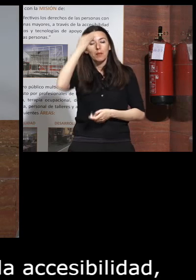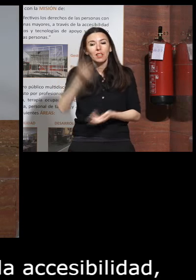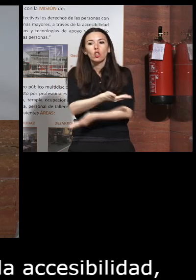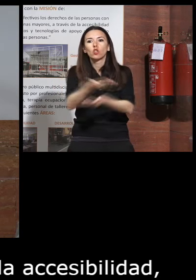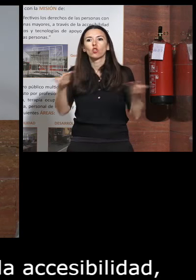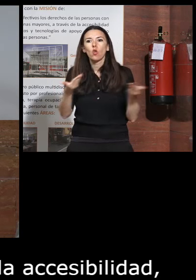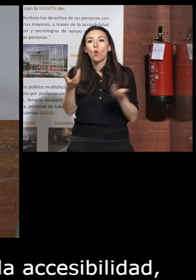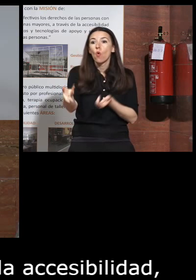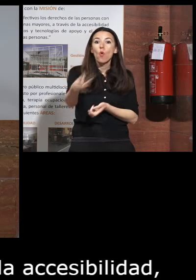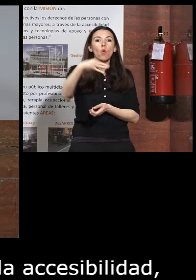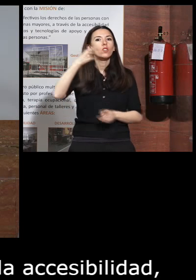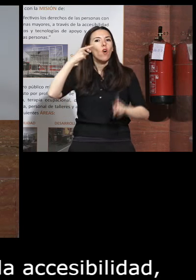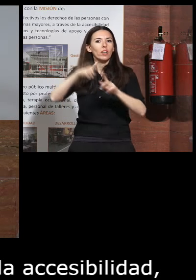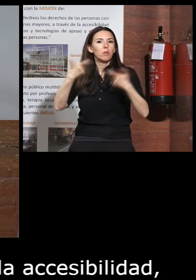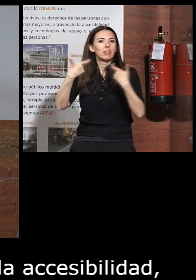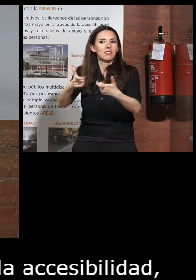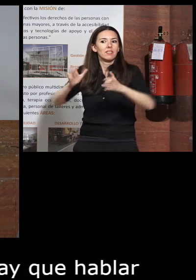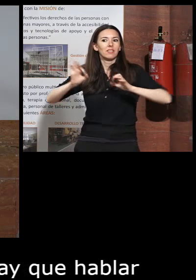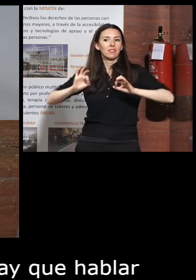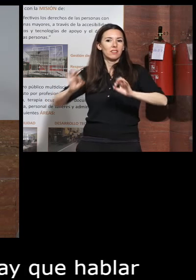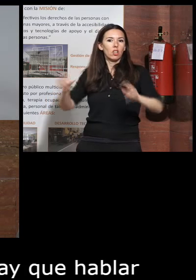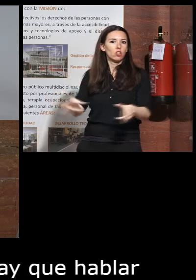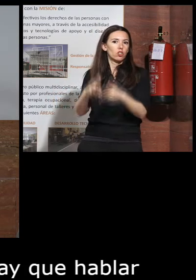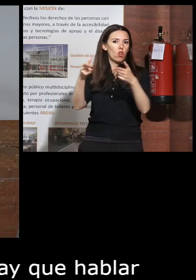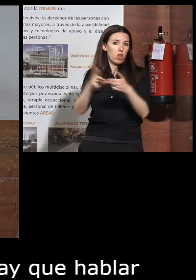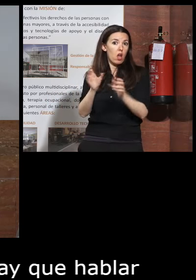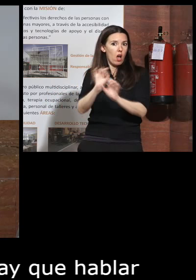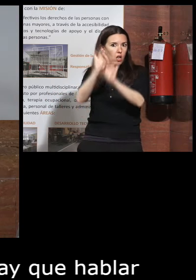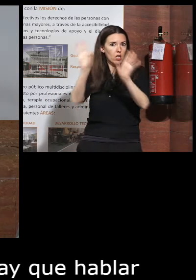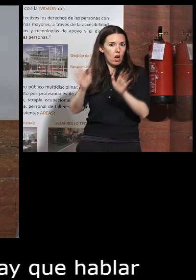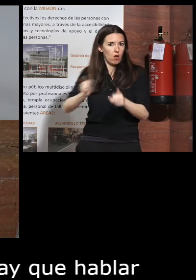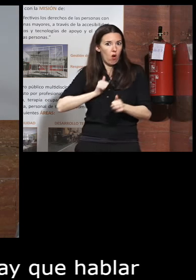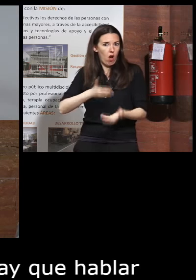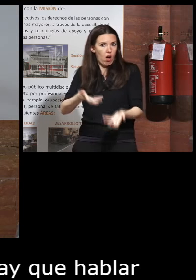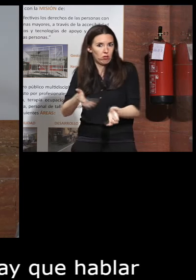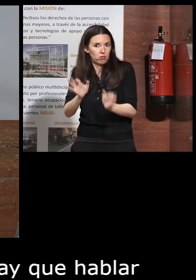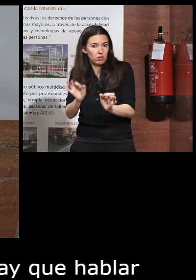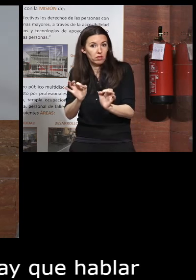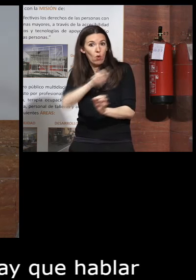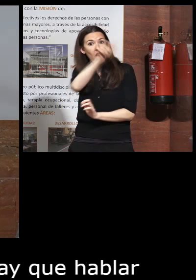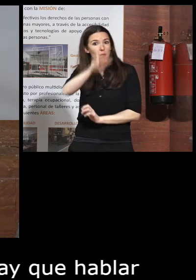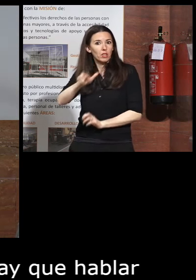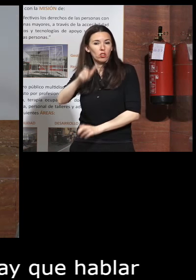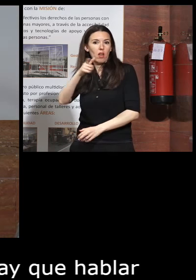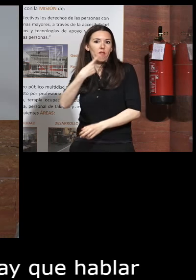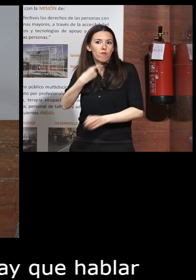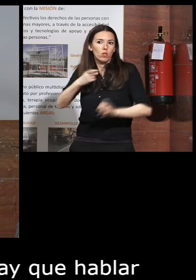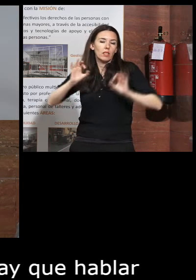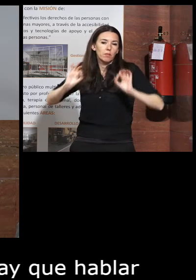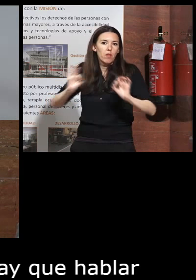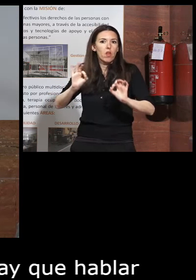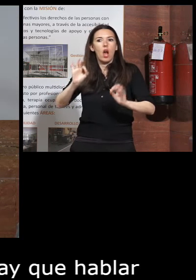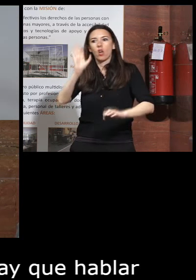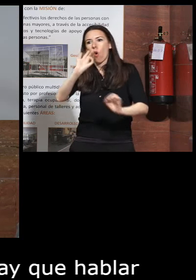no únicamente en una parte concreta de la sociedad que por supuesto se beneficia claramente que son personas con dificultades especiales que son